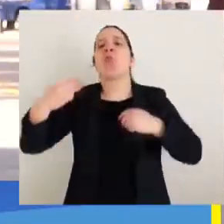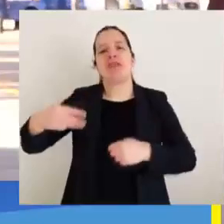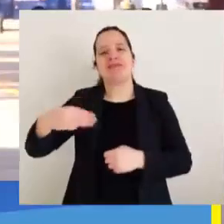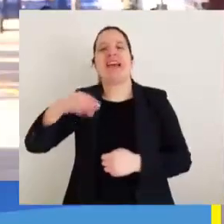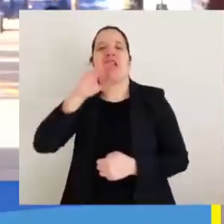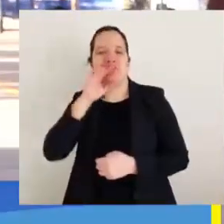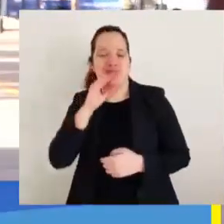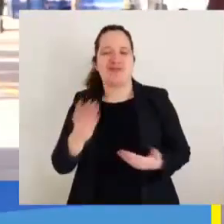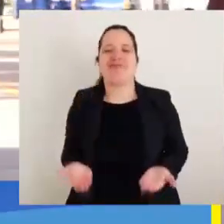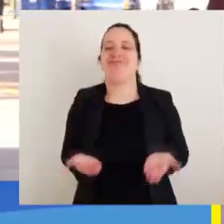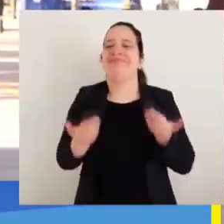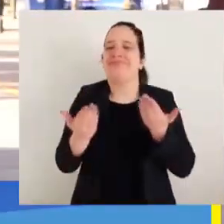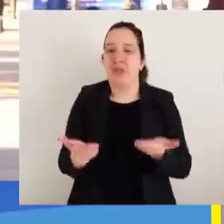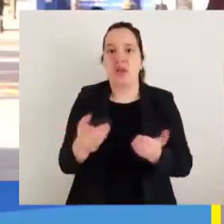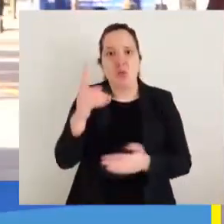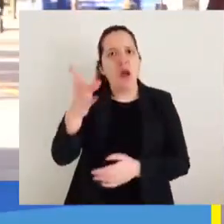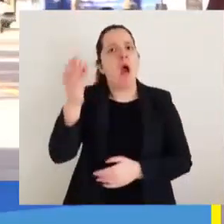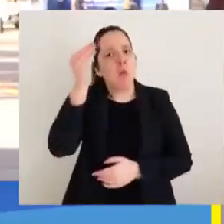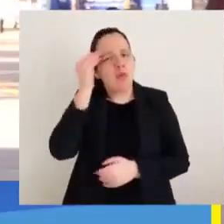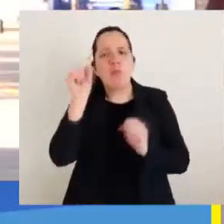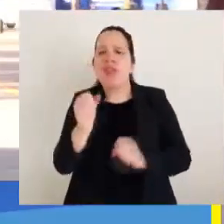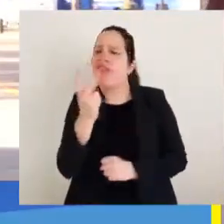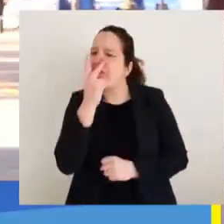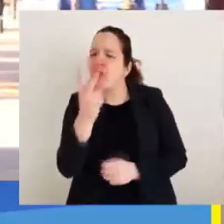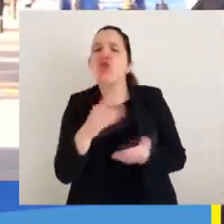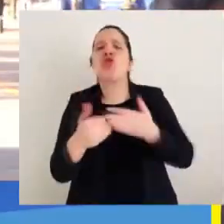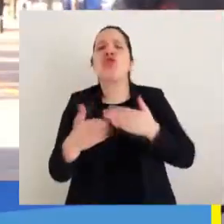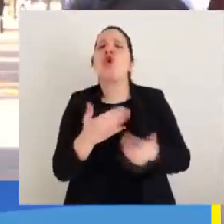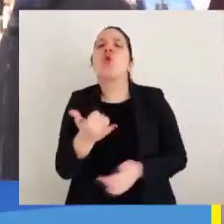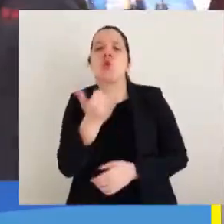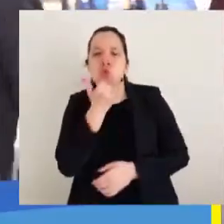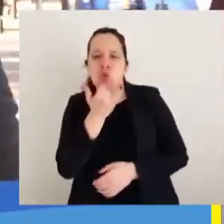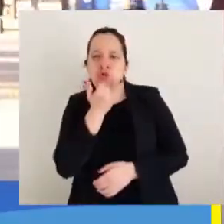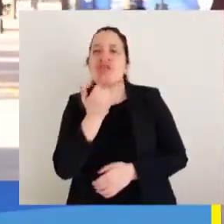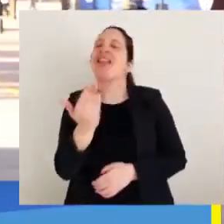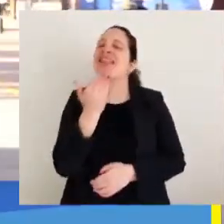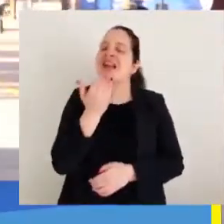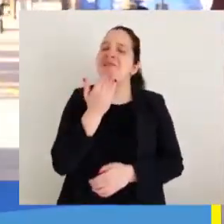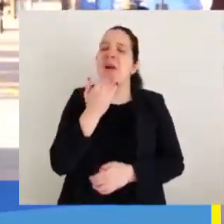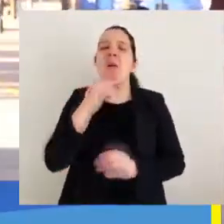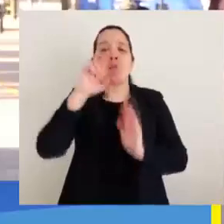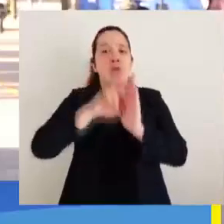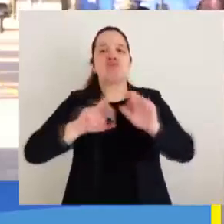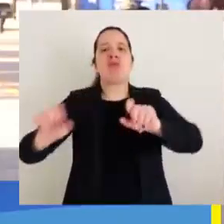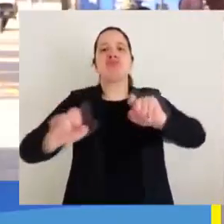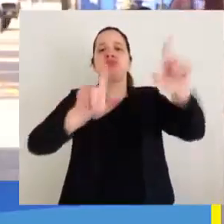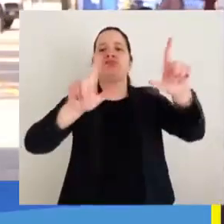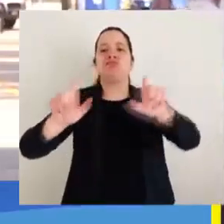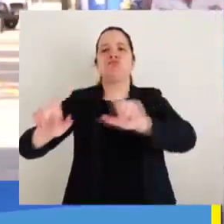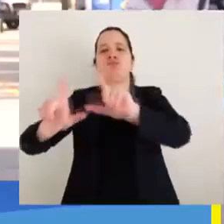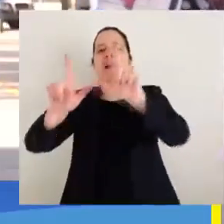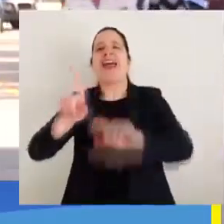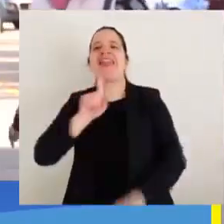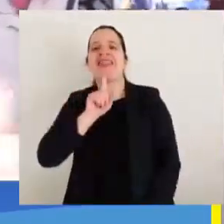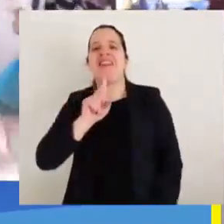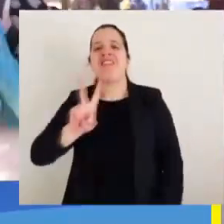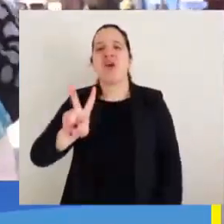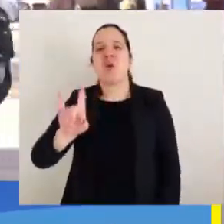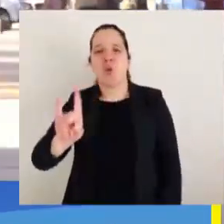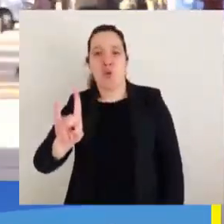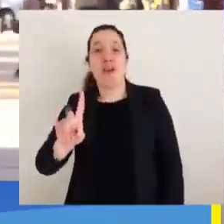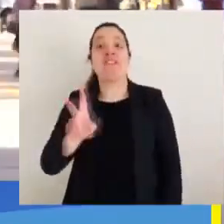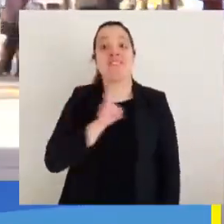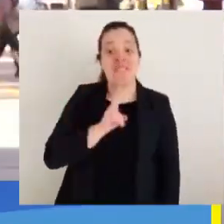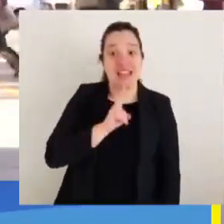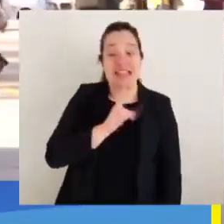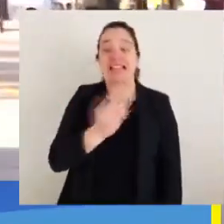Municipalidad de Concepción. Recuerde vernos a través de nuestro canal de YouTube y también el programa, acá en las pantallas de TVU, los viernes